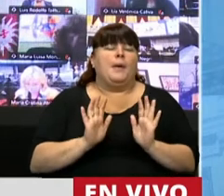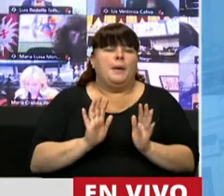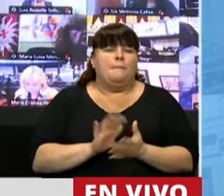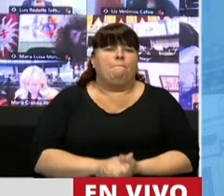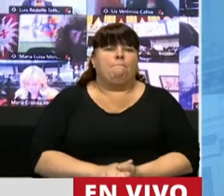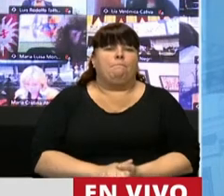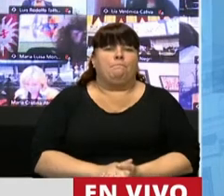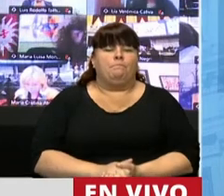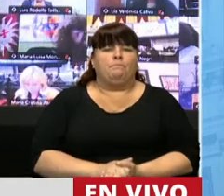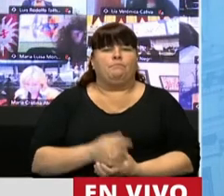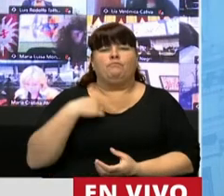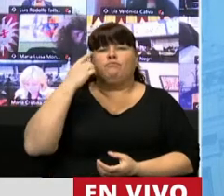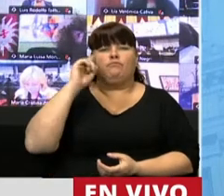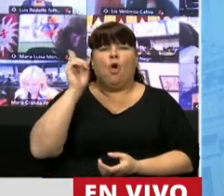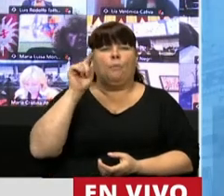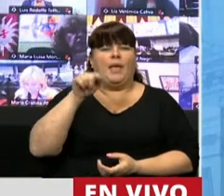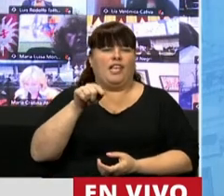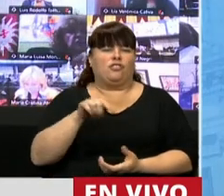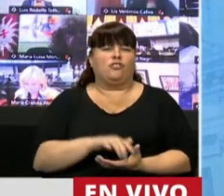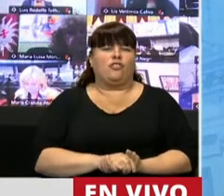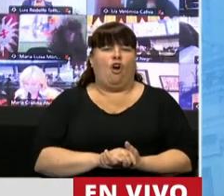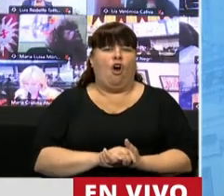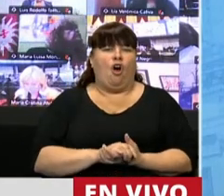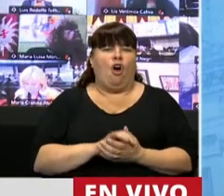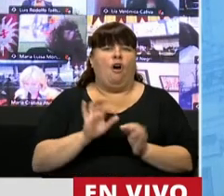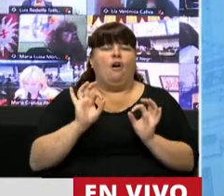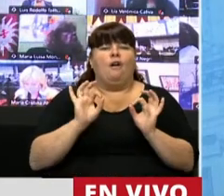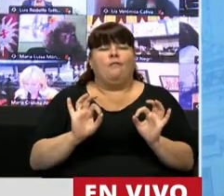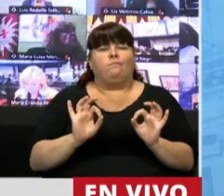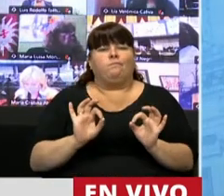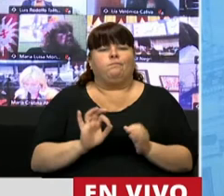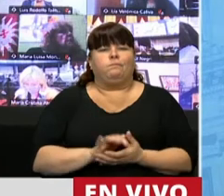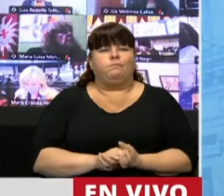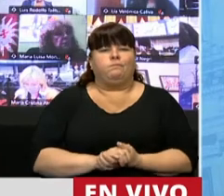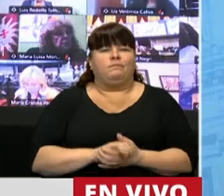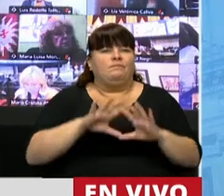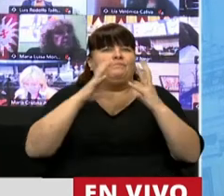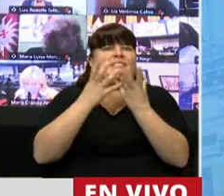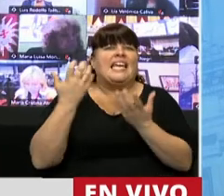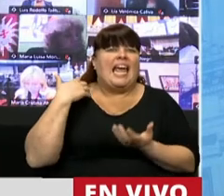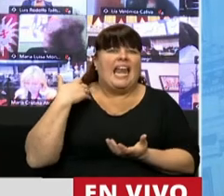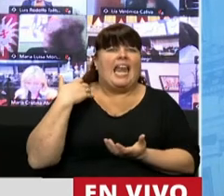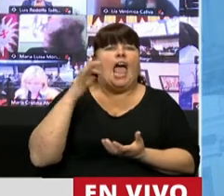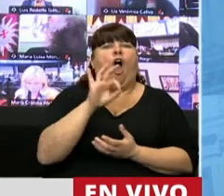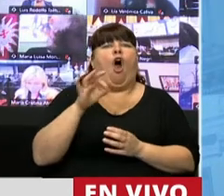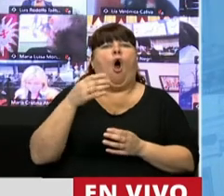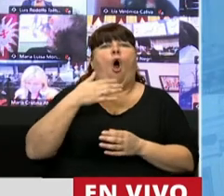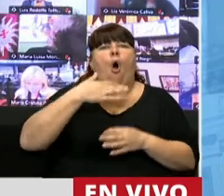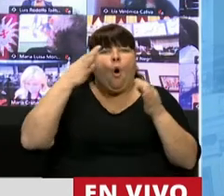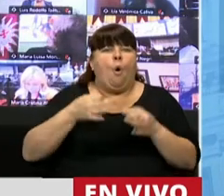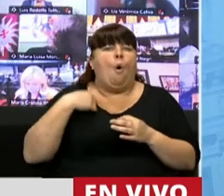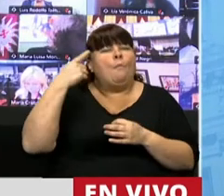no creo que esto sea suficientemente abarcativo o cumpla las